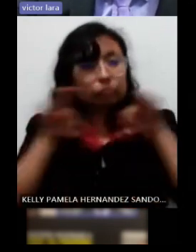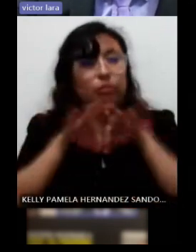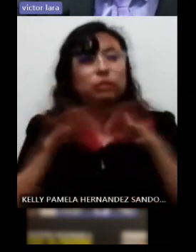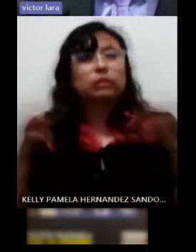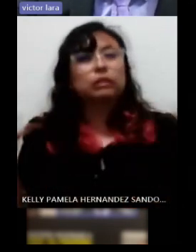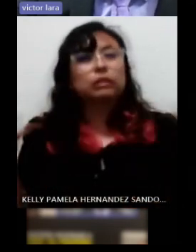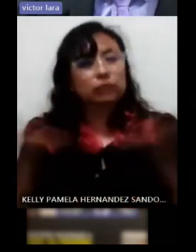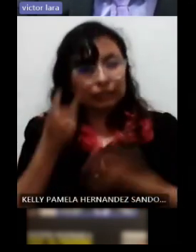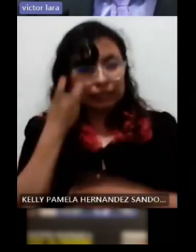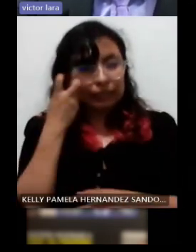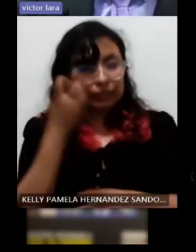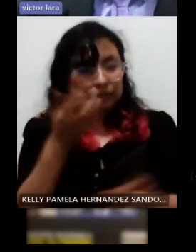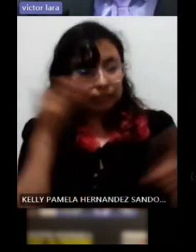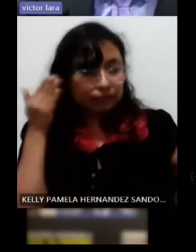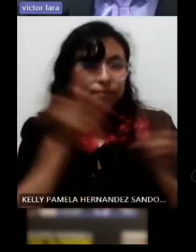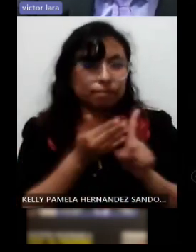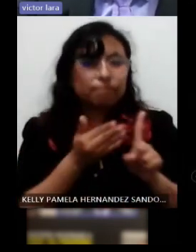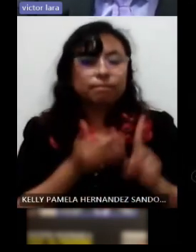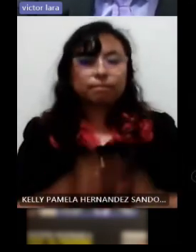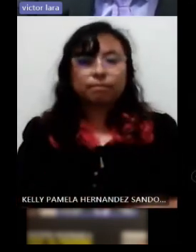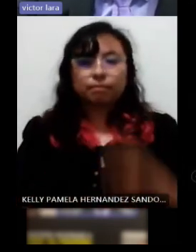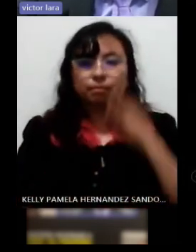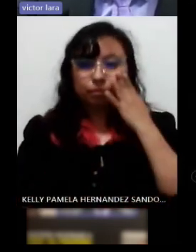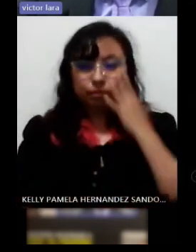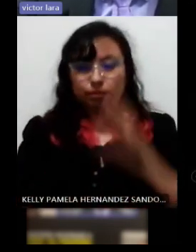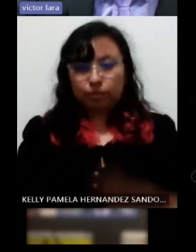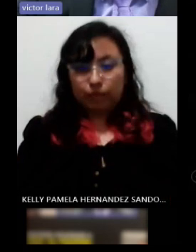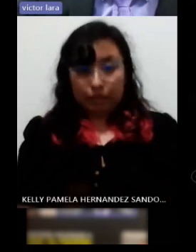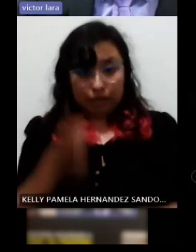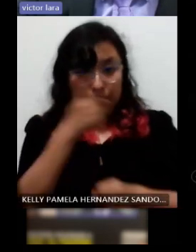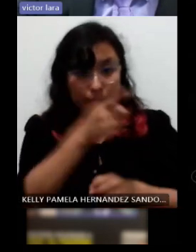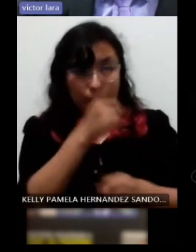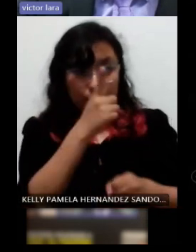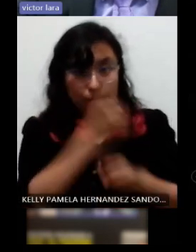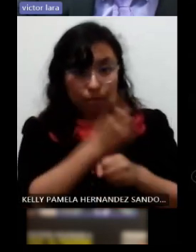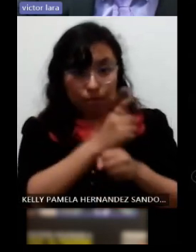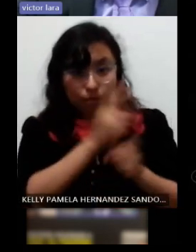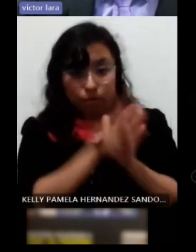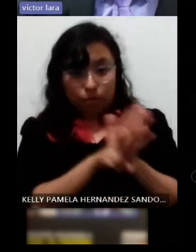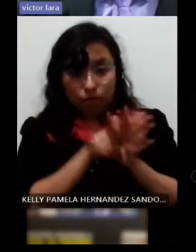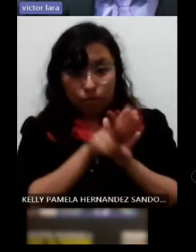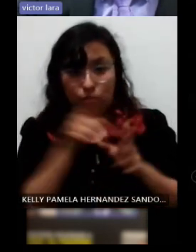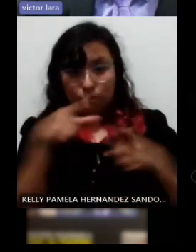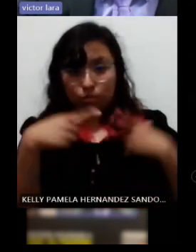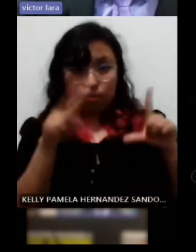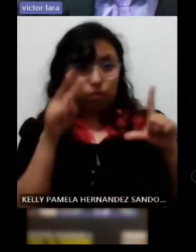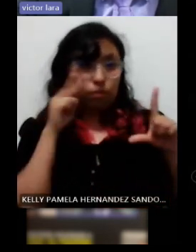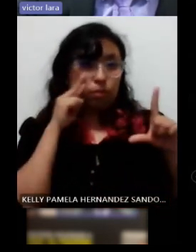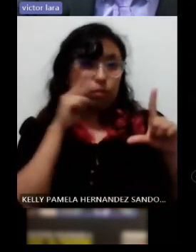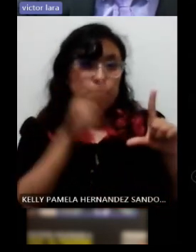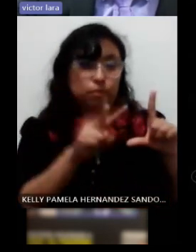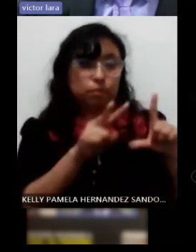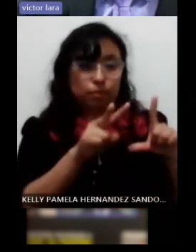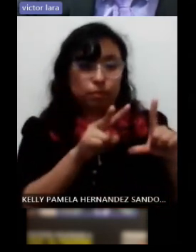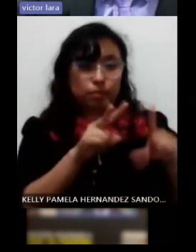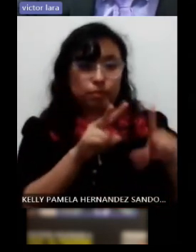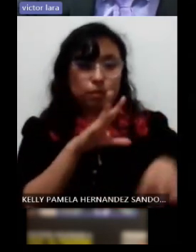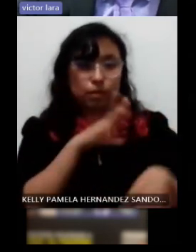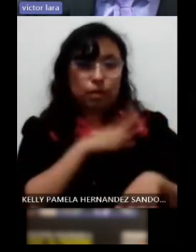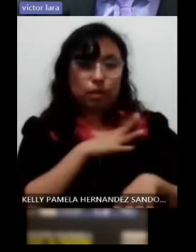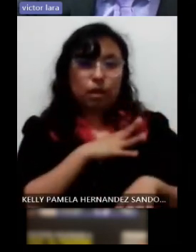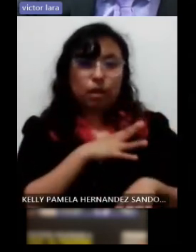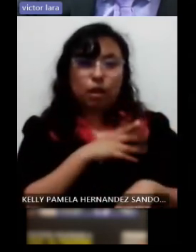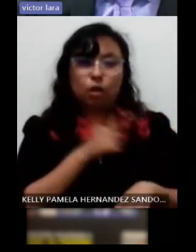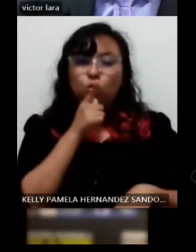la referencia o la intervención temprana en el primer video que van a ver se muestra a una niña que está recibiendo un estímulo de luz azul